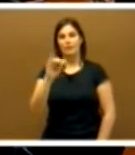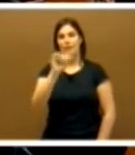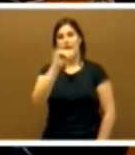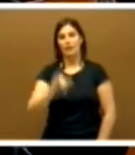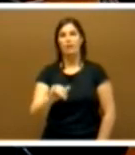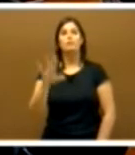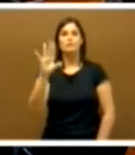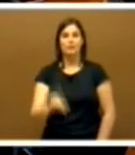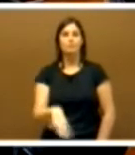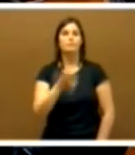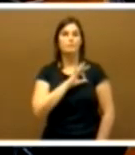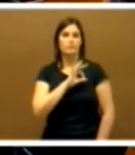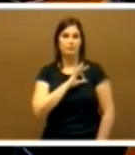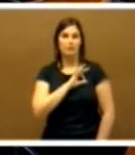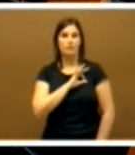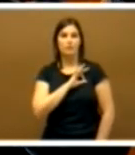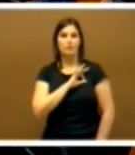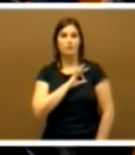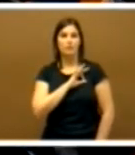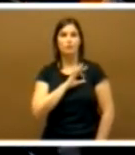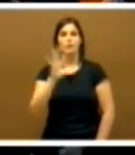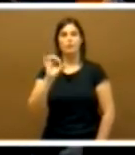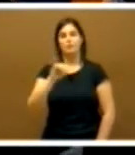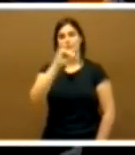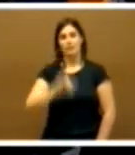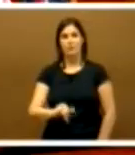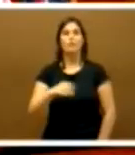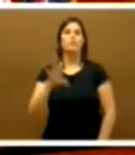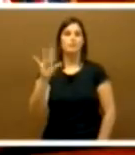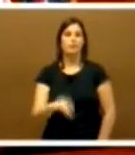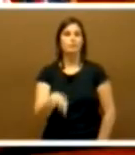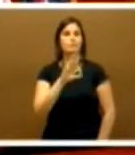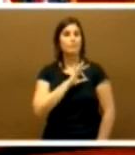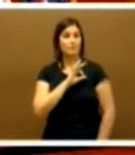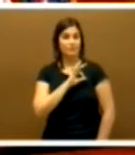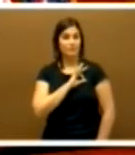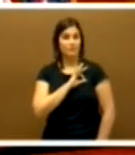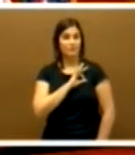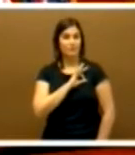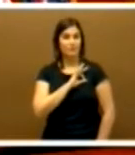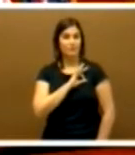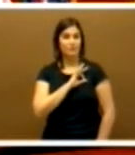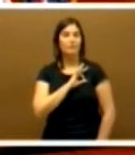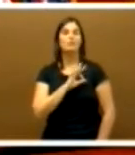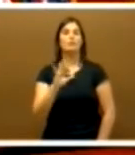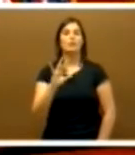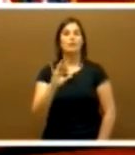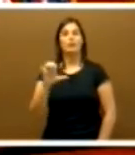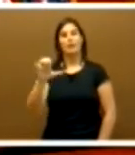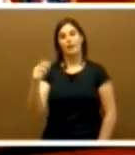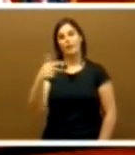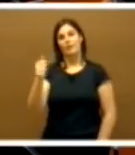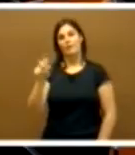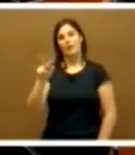don Juan Pedro Domínguez Sánchez don José Antonio Echavarri